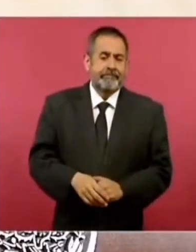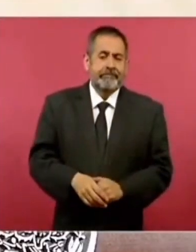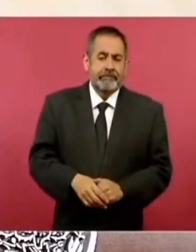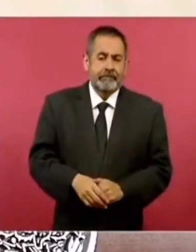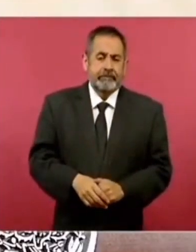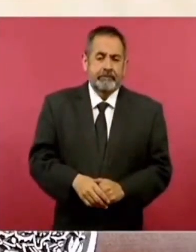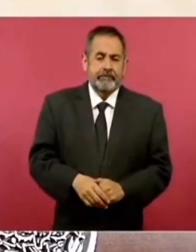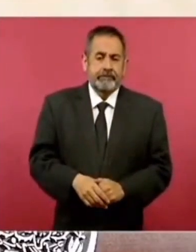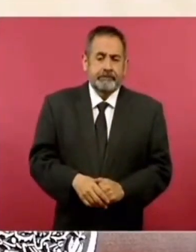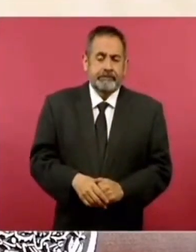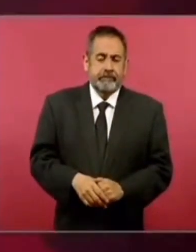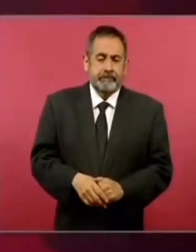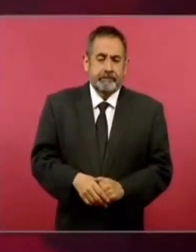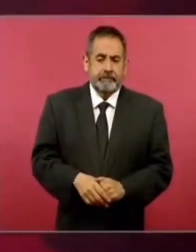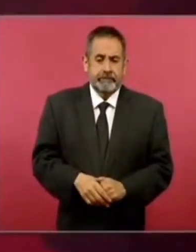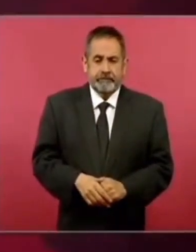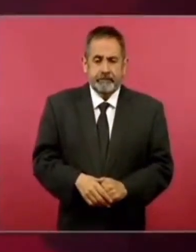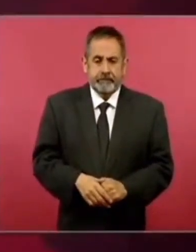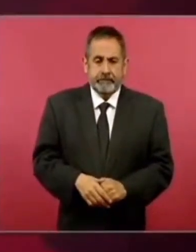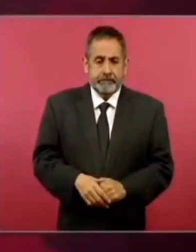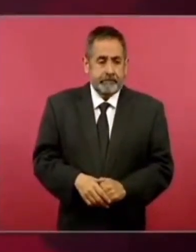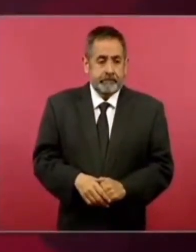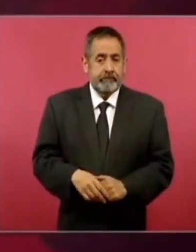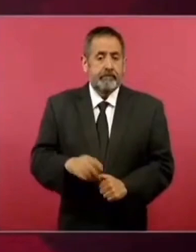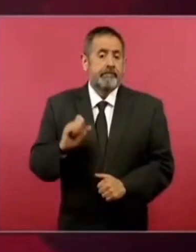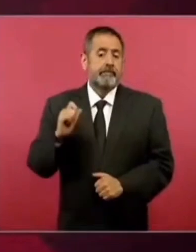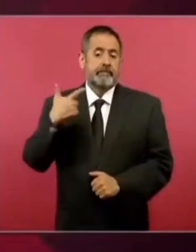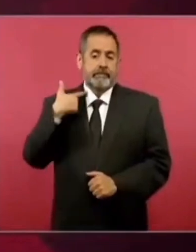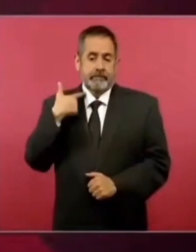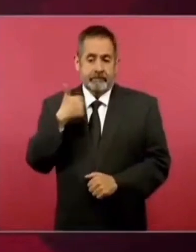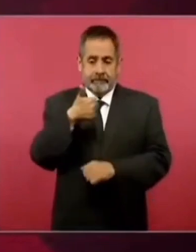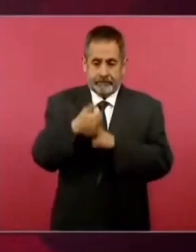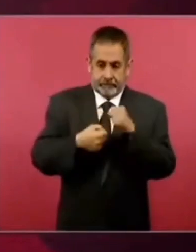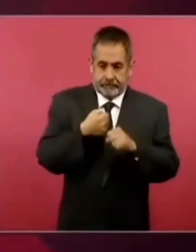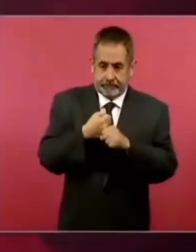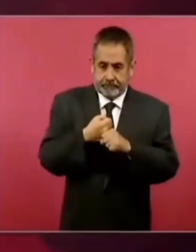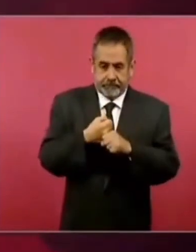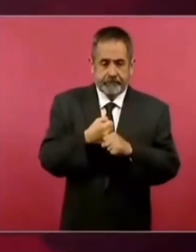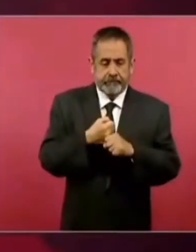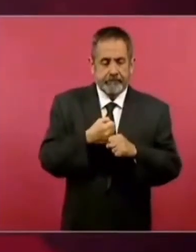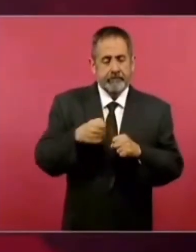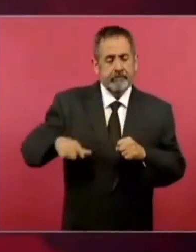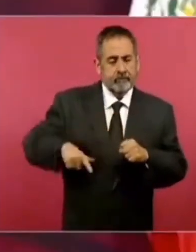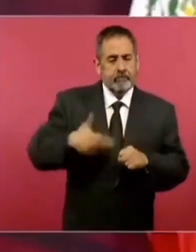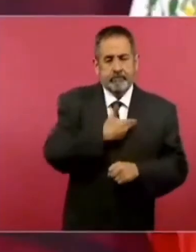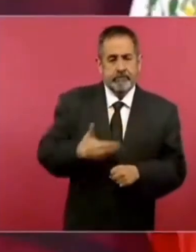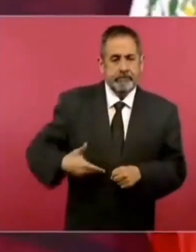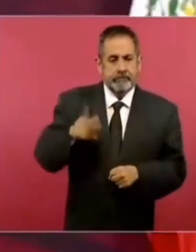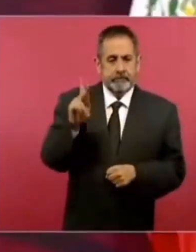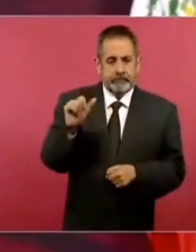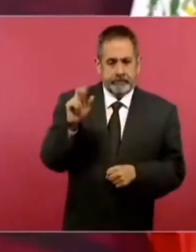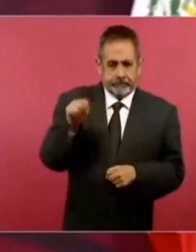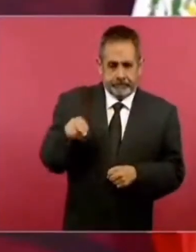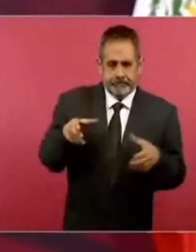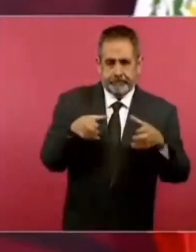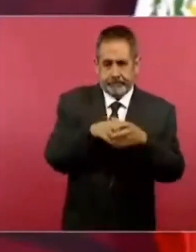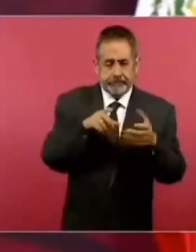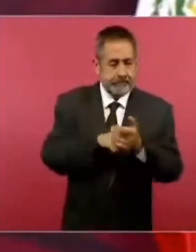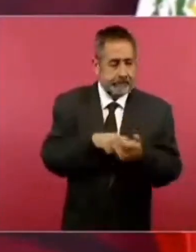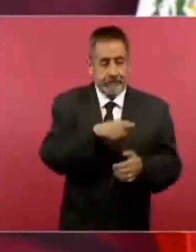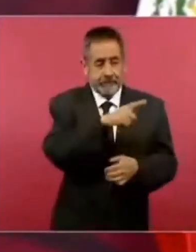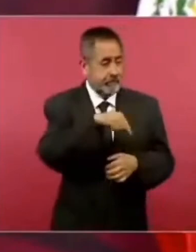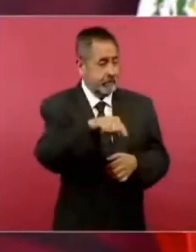en los dos excedios del PAN en la presidencia todas estas